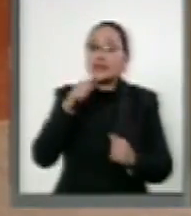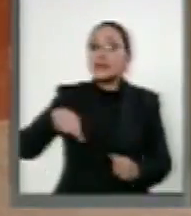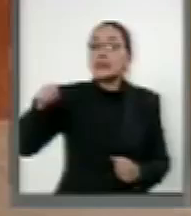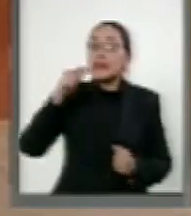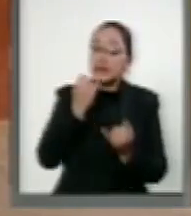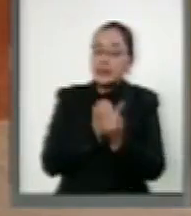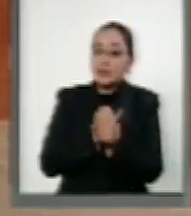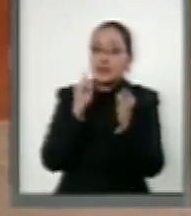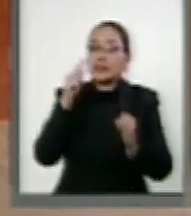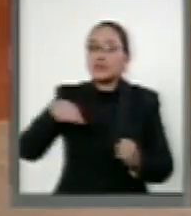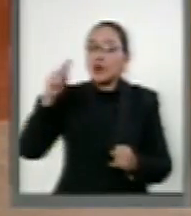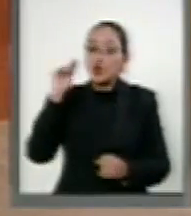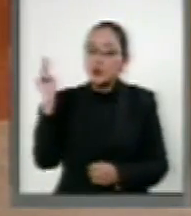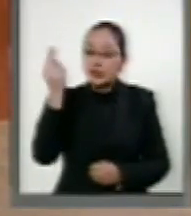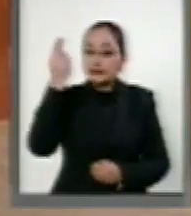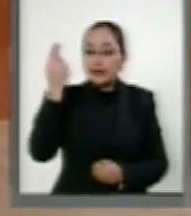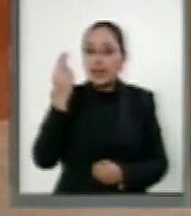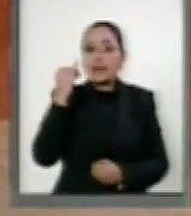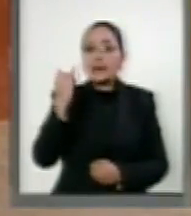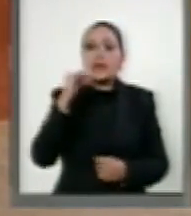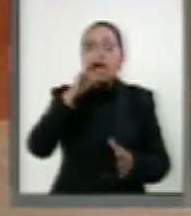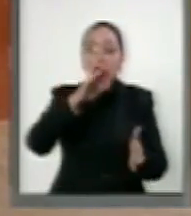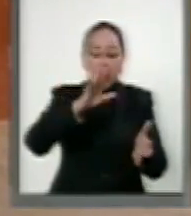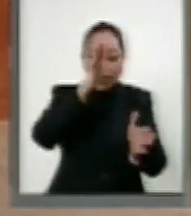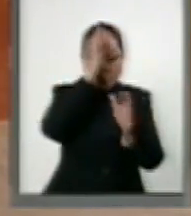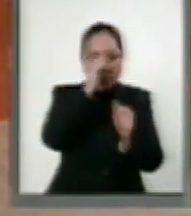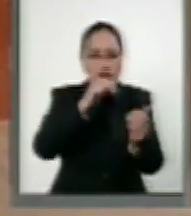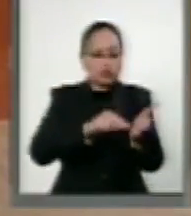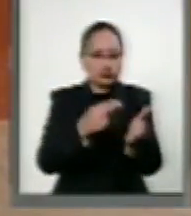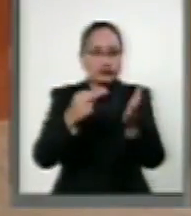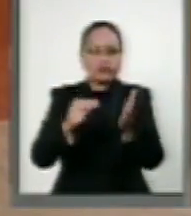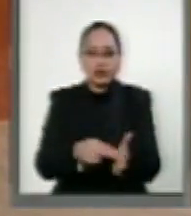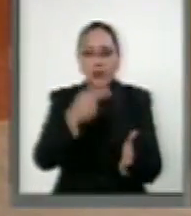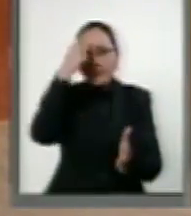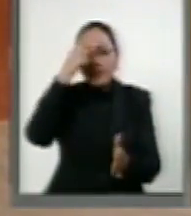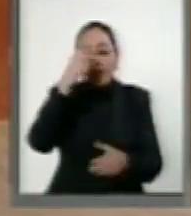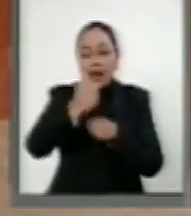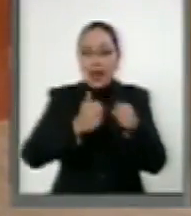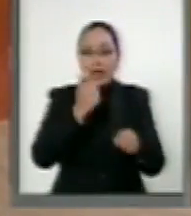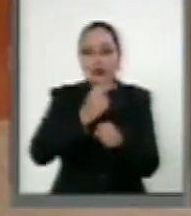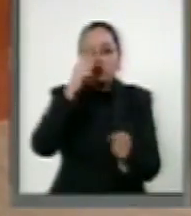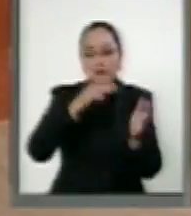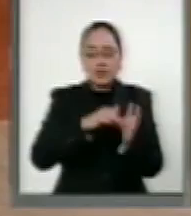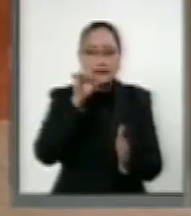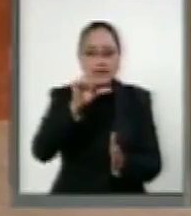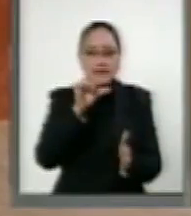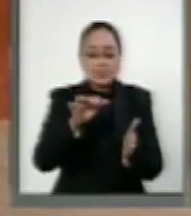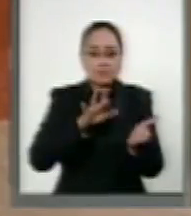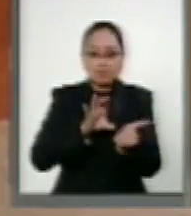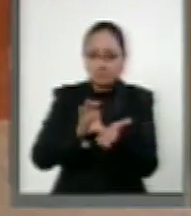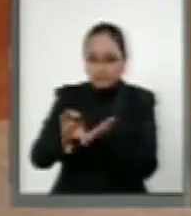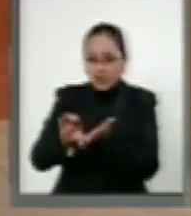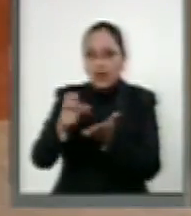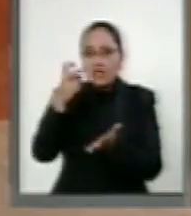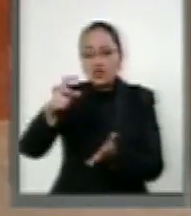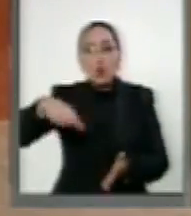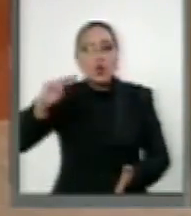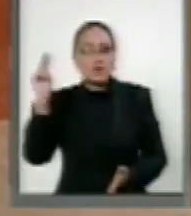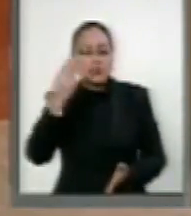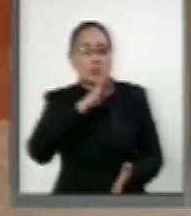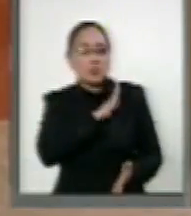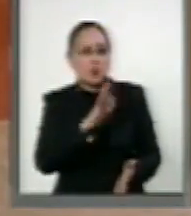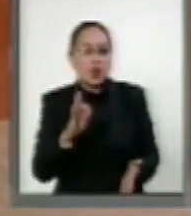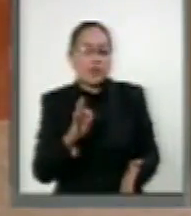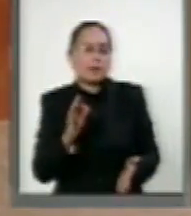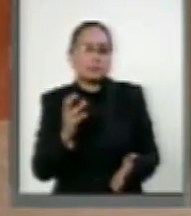y a suscribir el convenio de subsidio ordinario 2016 para que la universidad tenga disponibilidad y